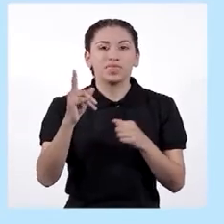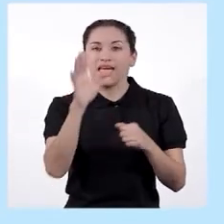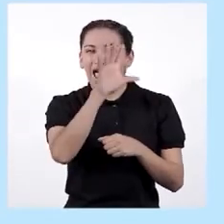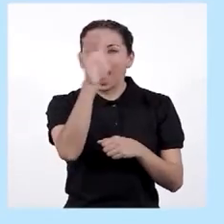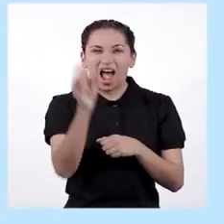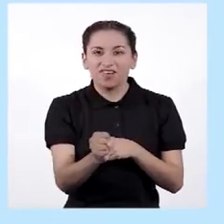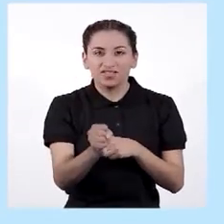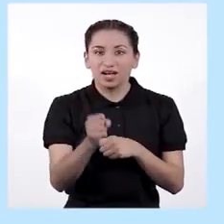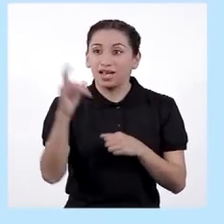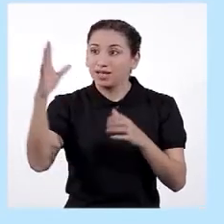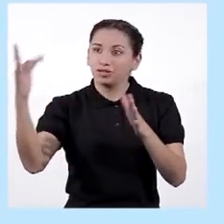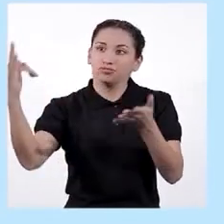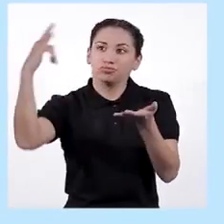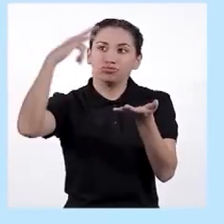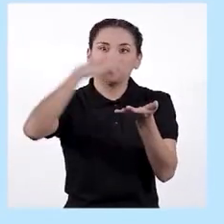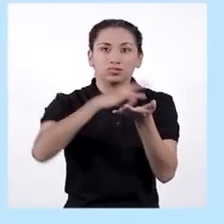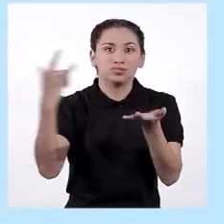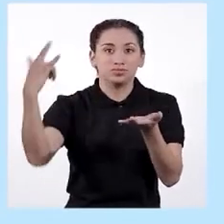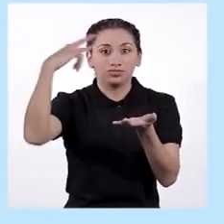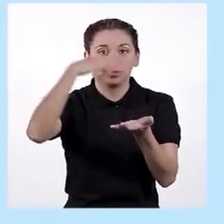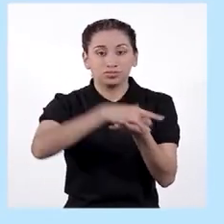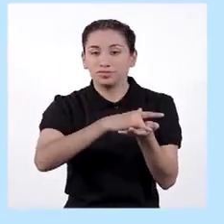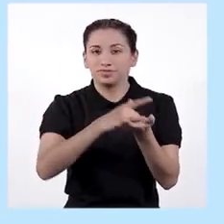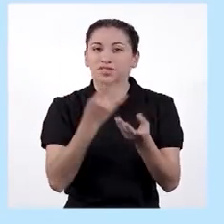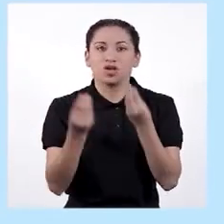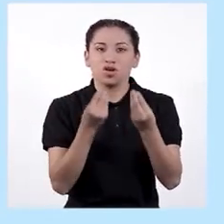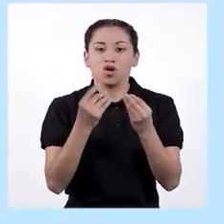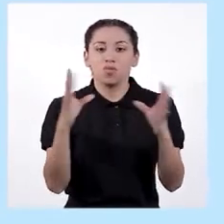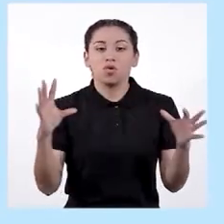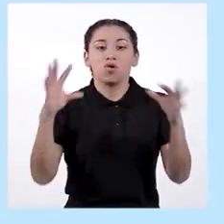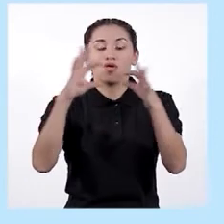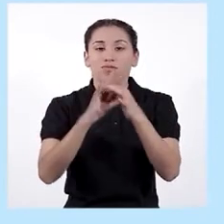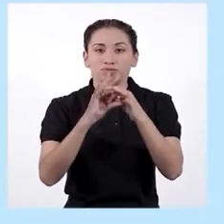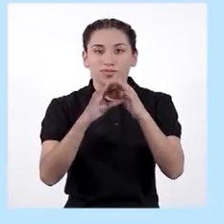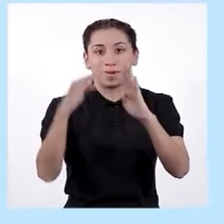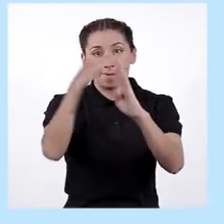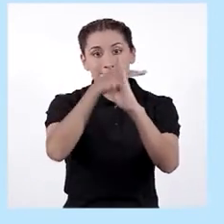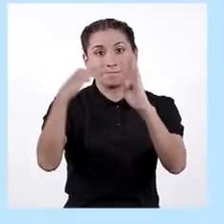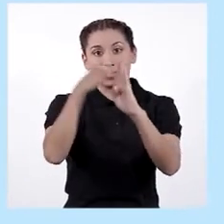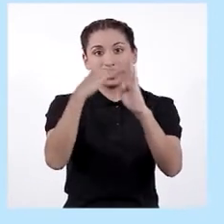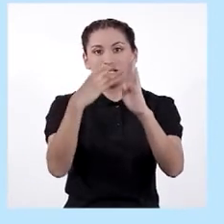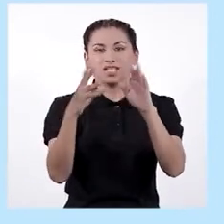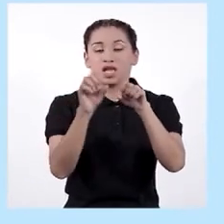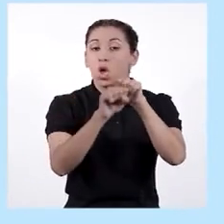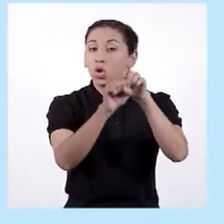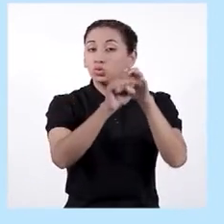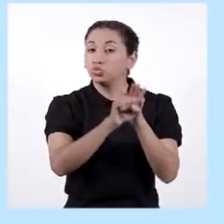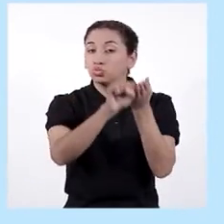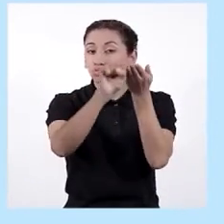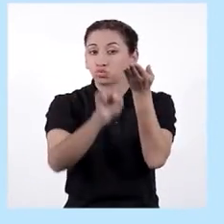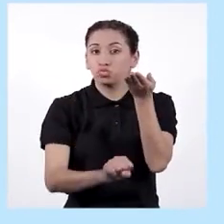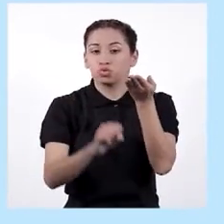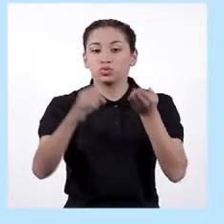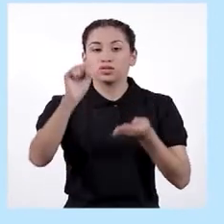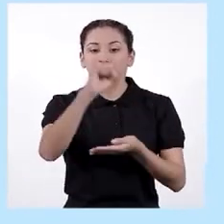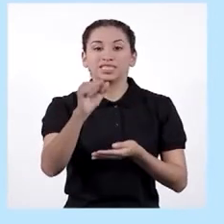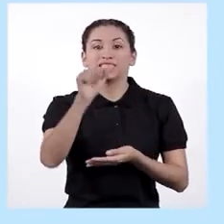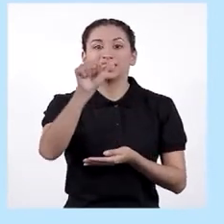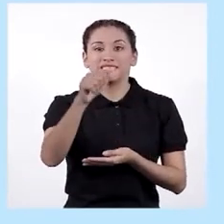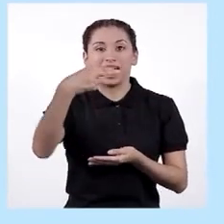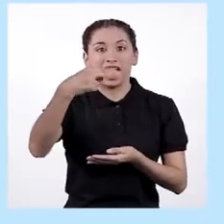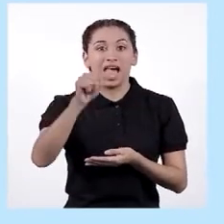todos los pueblos del África que no colindan con el Mediterráneo. Y que están al sur del desierto de Sahara.